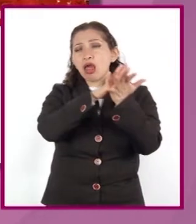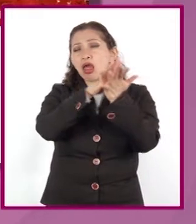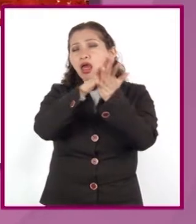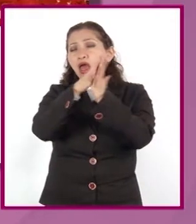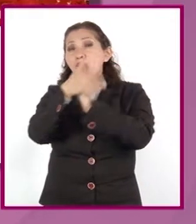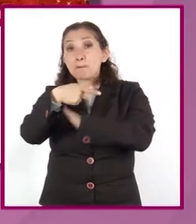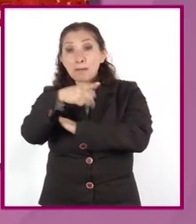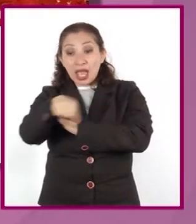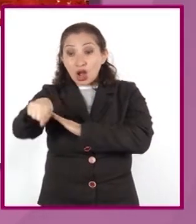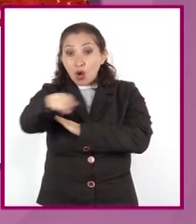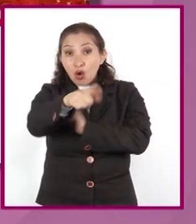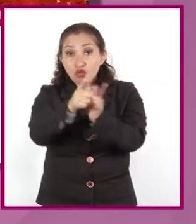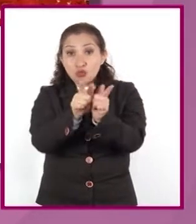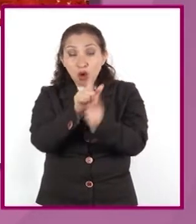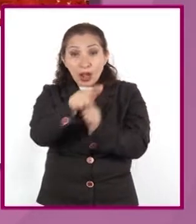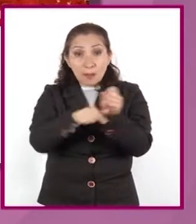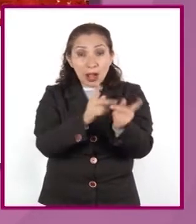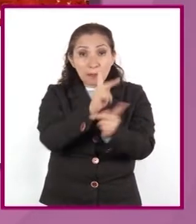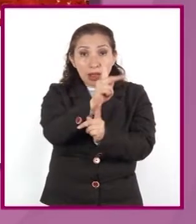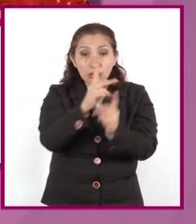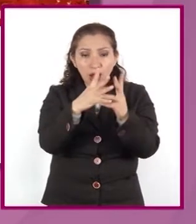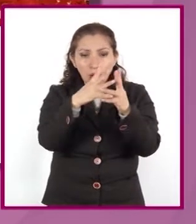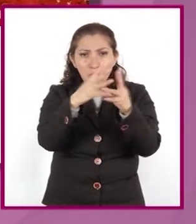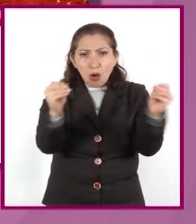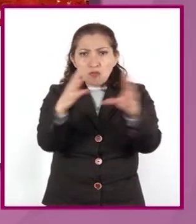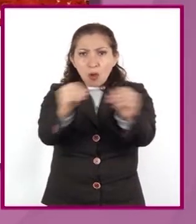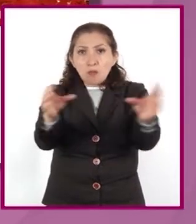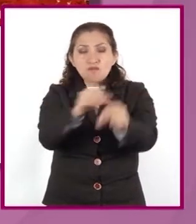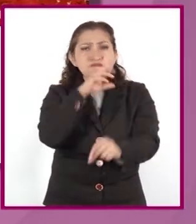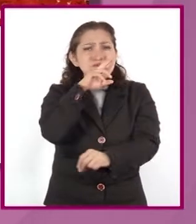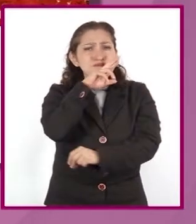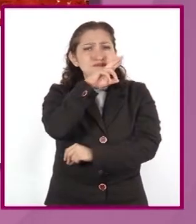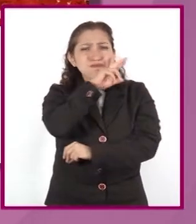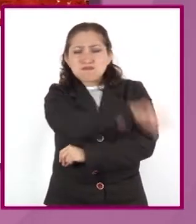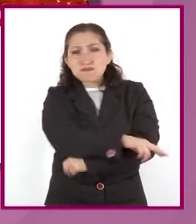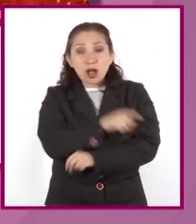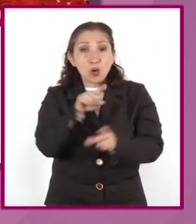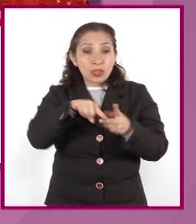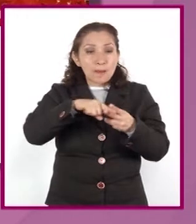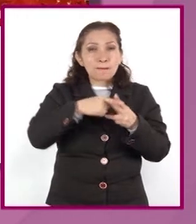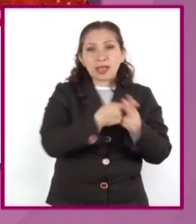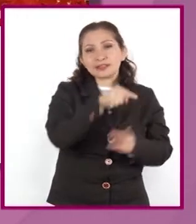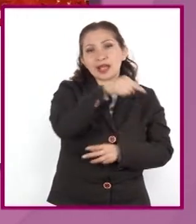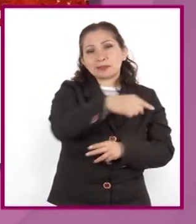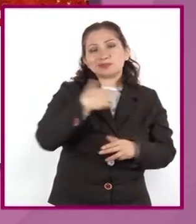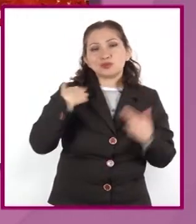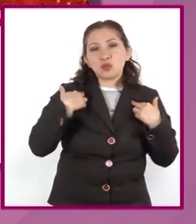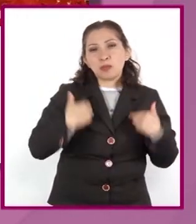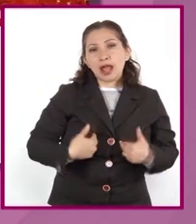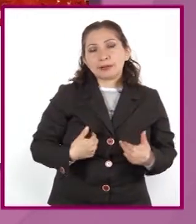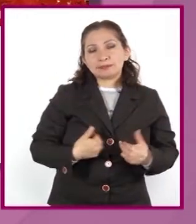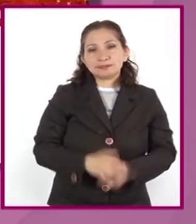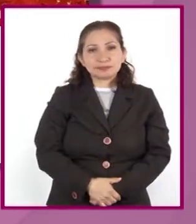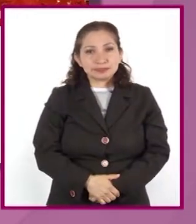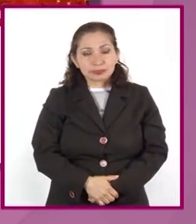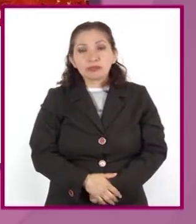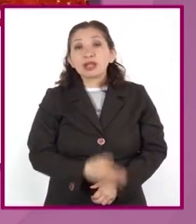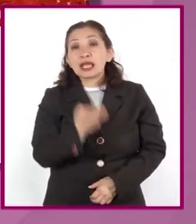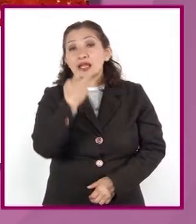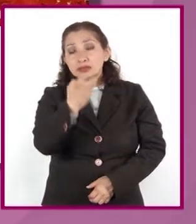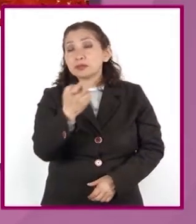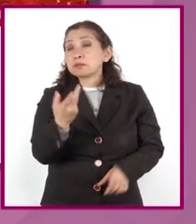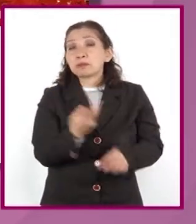de extinción de las especies se ha acelerado drásticamente desde la aparición del ser humano. Esto ha